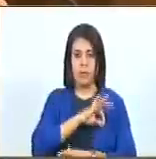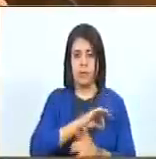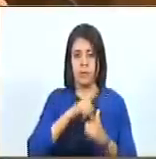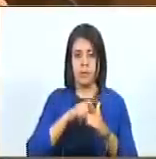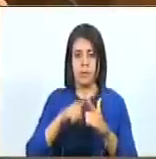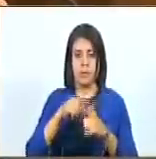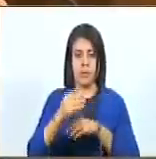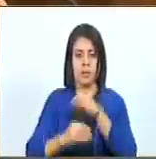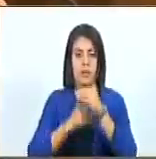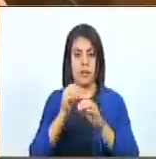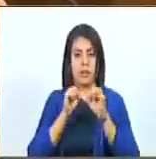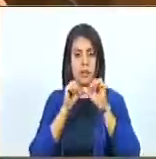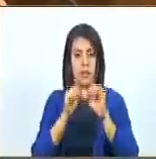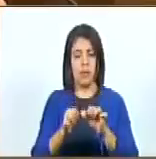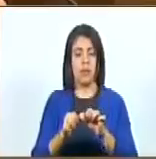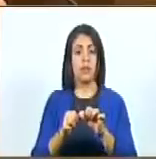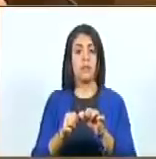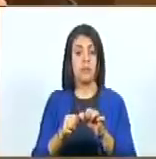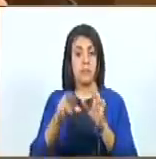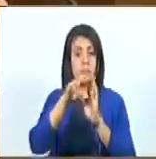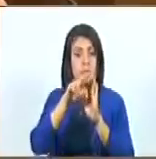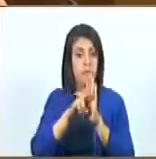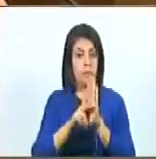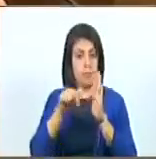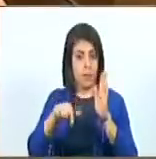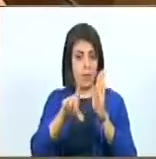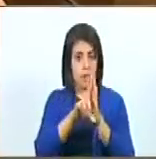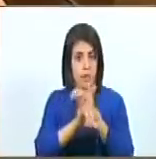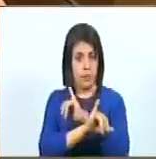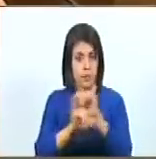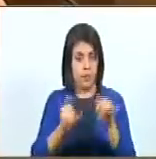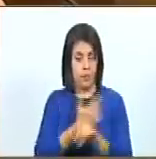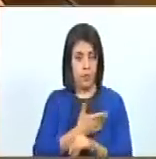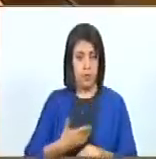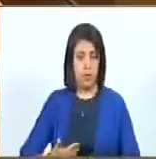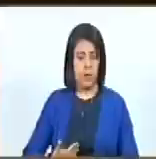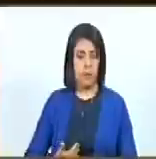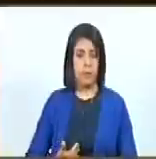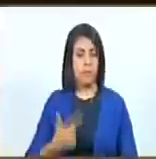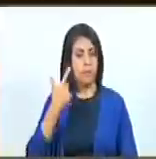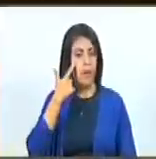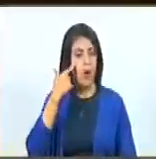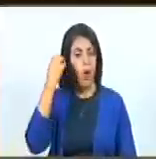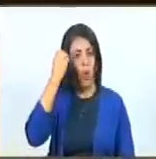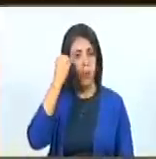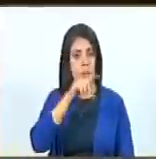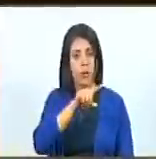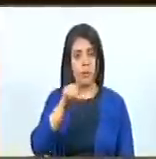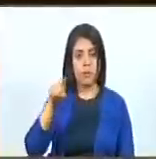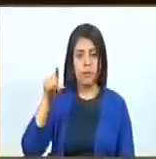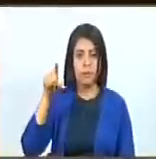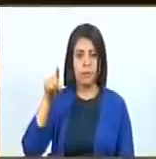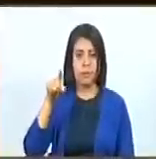serán establecidas en el reglamento de esta ley. Estado señor presidente. En consideración al artículo